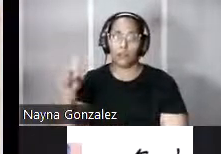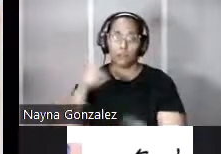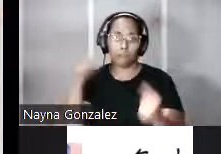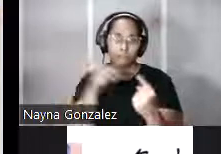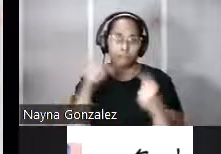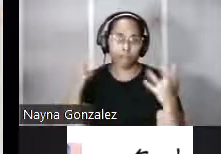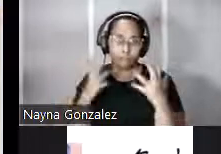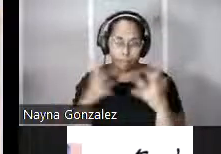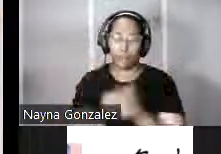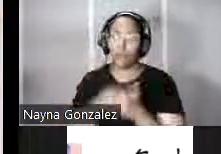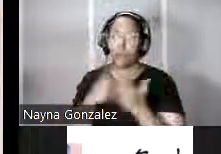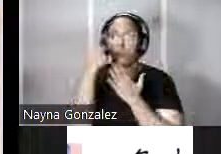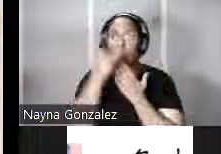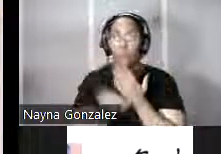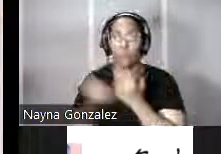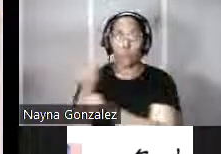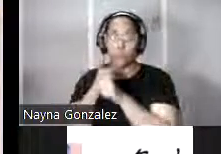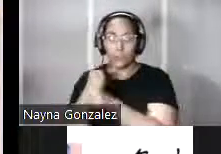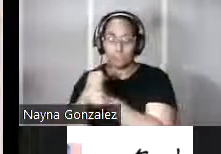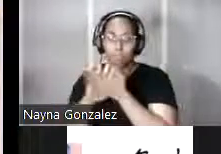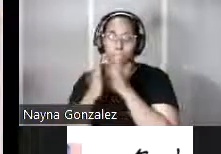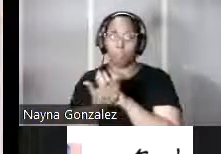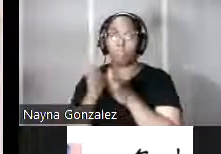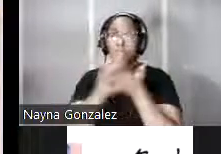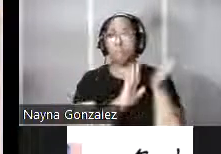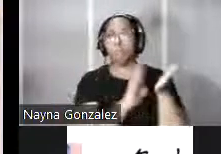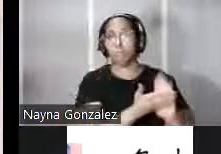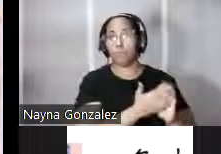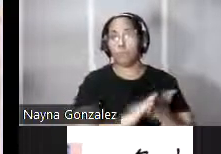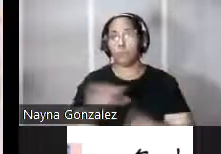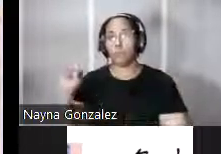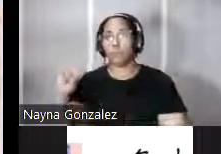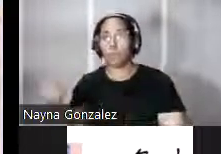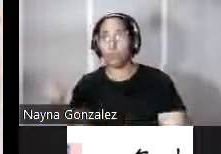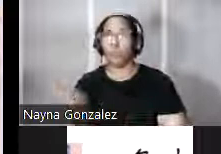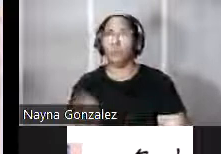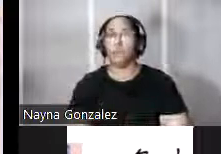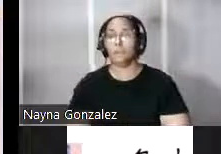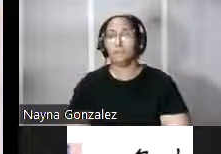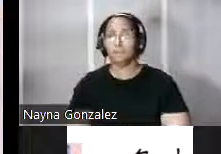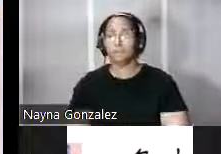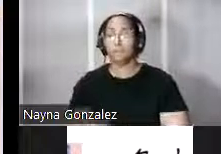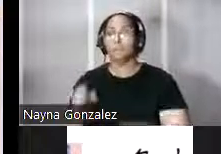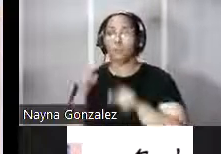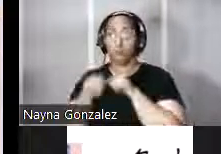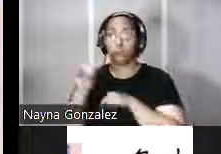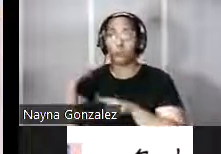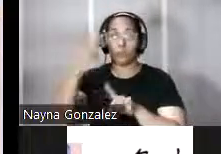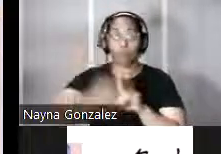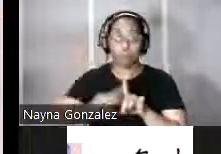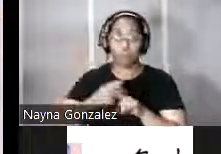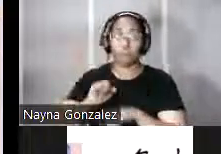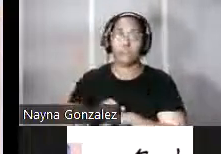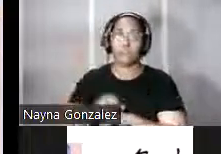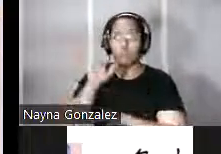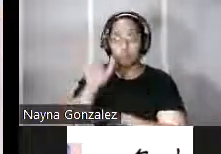elaborar un proyecto defensivo para convertir la ciudad de San Juan en una plaza inexpugnable durante los dos meses que permaneció en